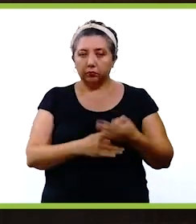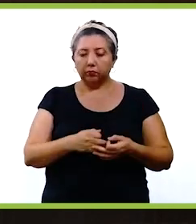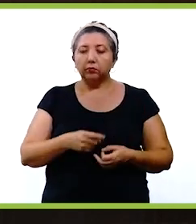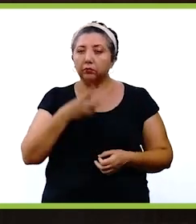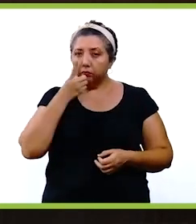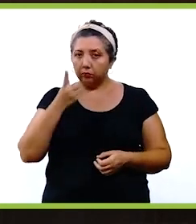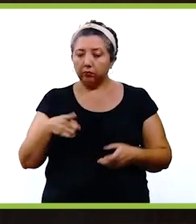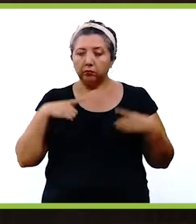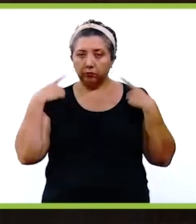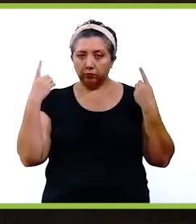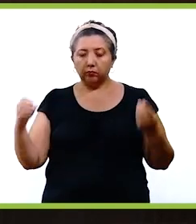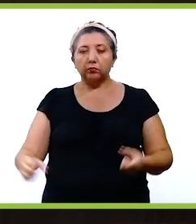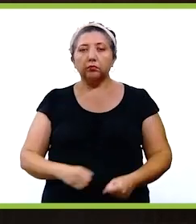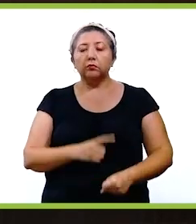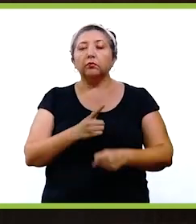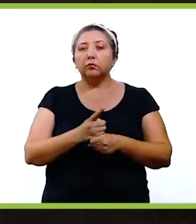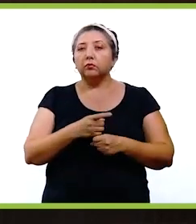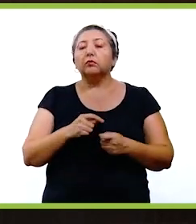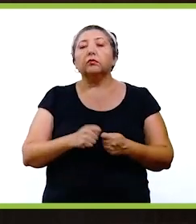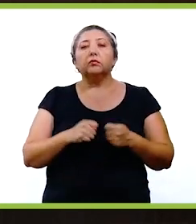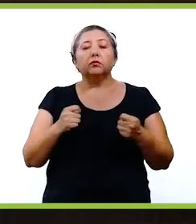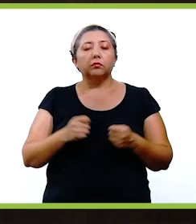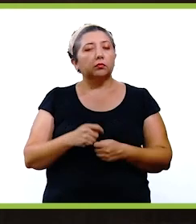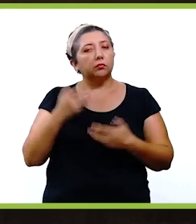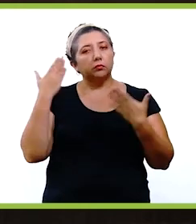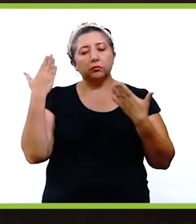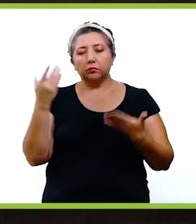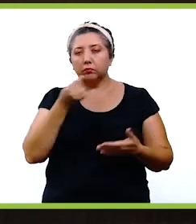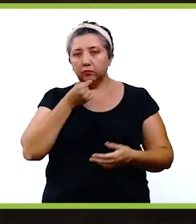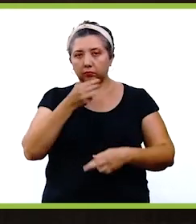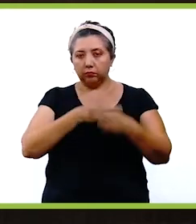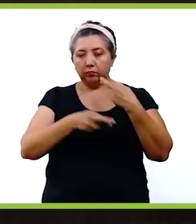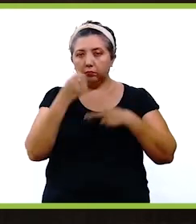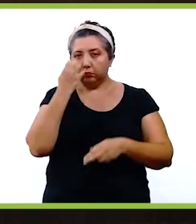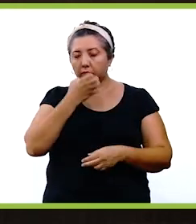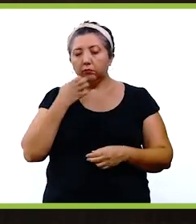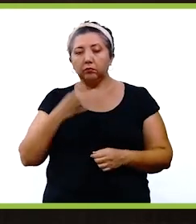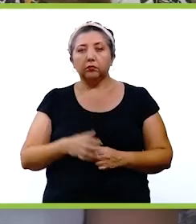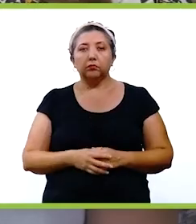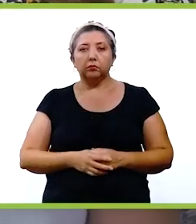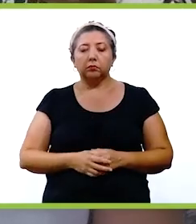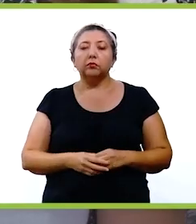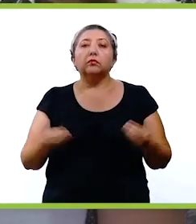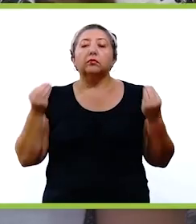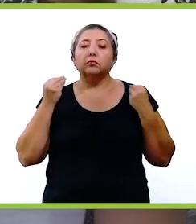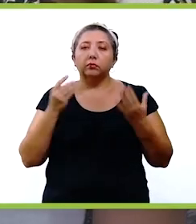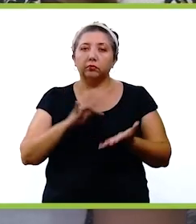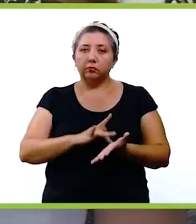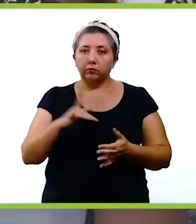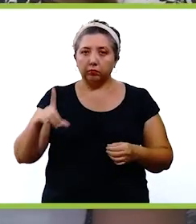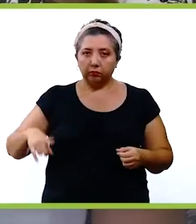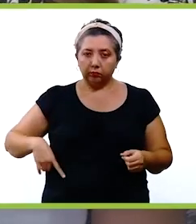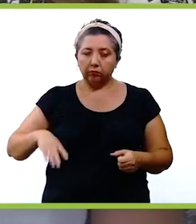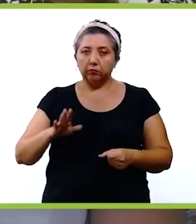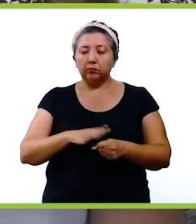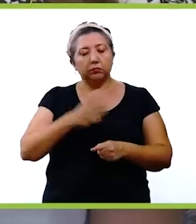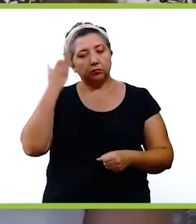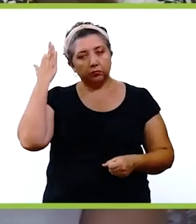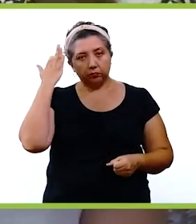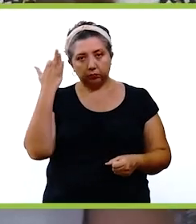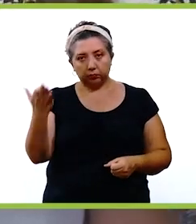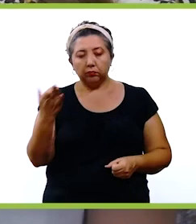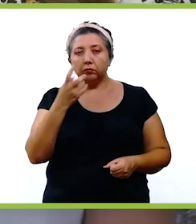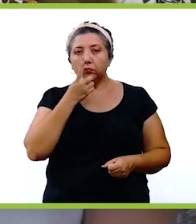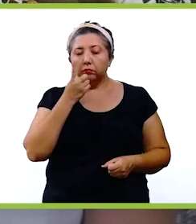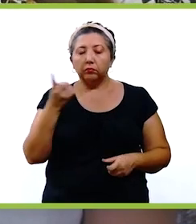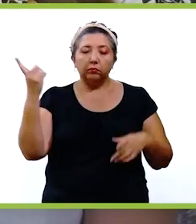y sobre todo vamos a darle esa oportunidad que tanto desean nuestros niños de poder regresar a clases. Muchísimas gracias, gobernador, por su